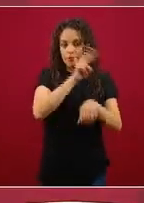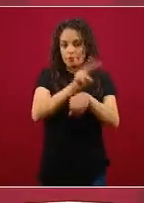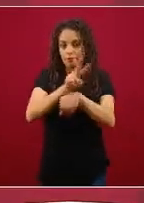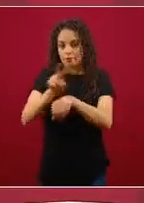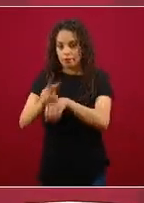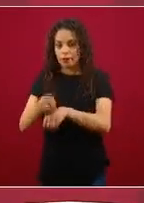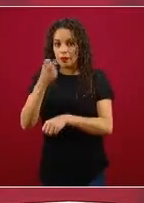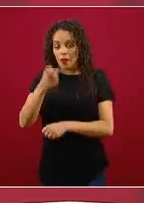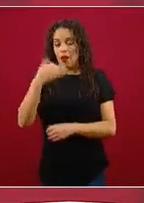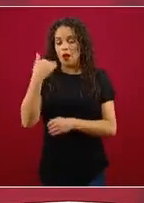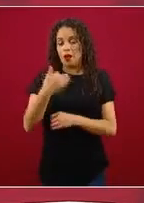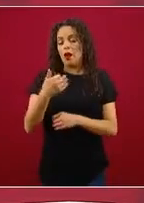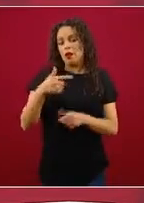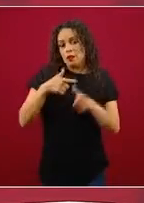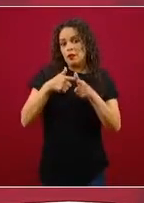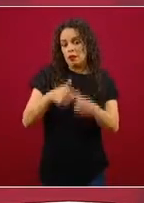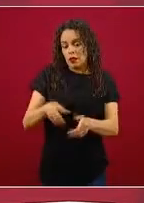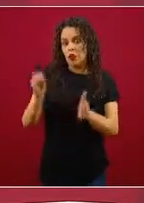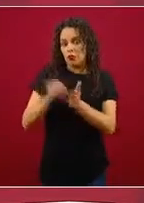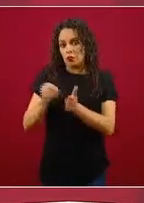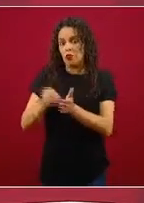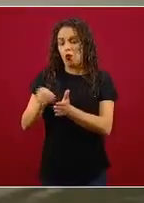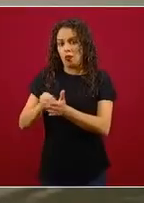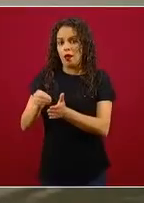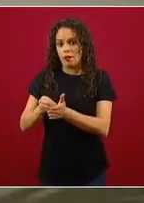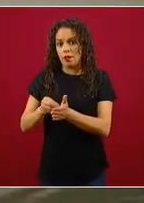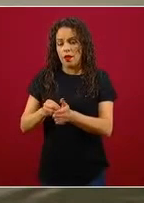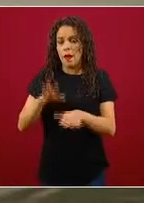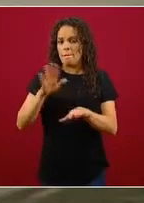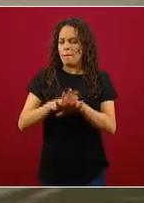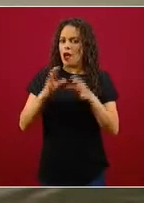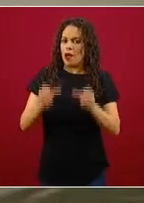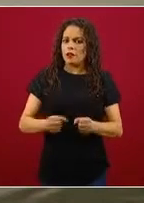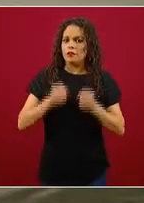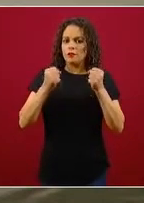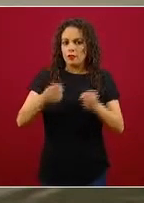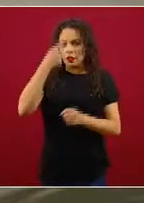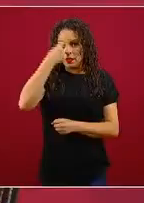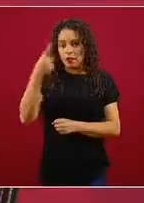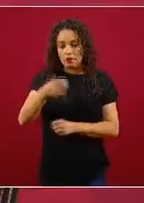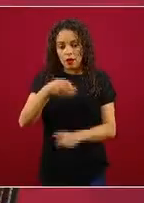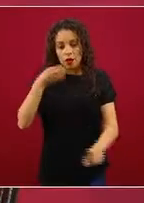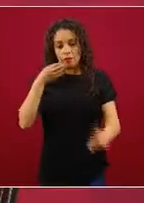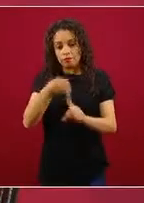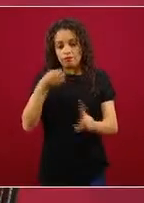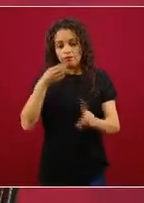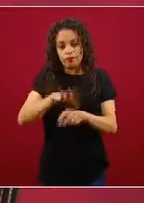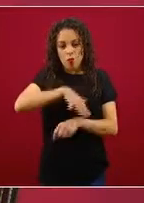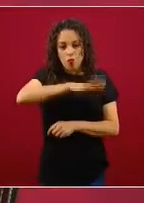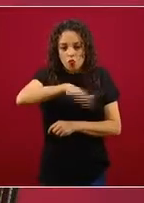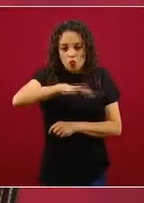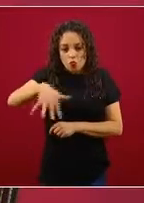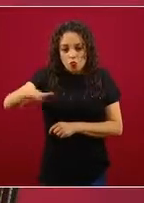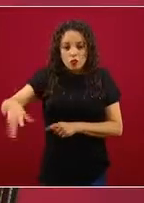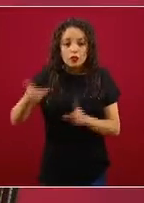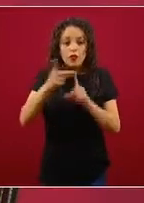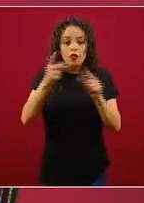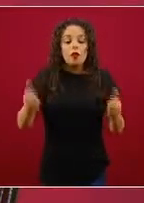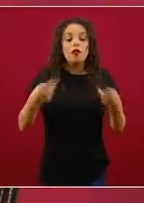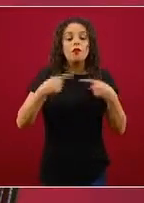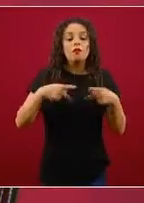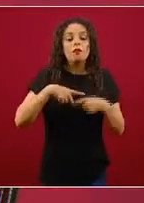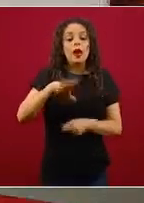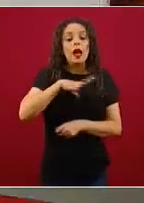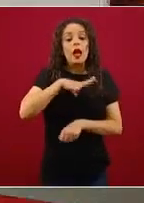epidemiológica, pero que se intensifica y se orienta a la búsqueda intencional de casos COVID y sus contactos.